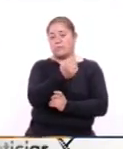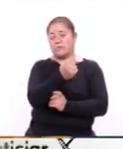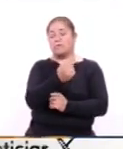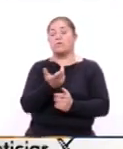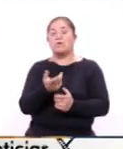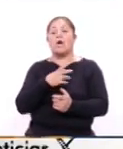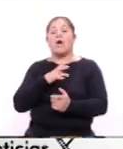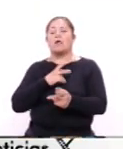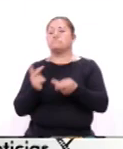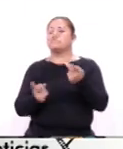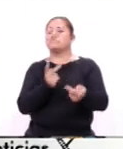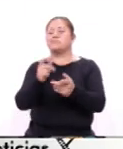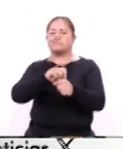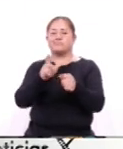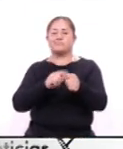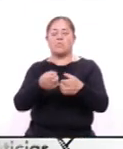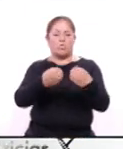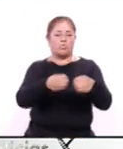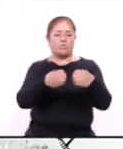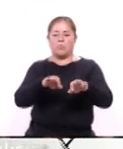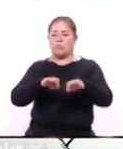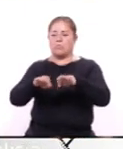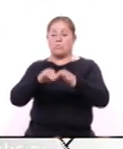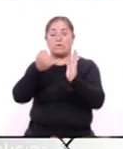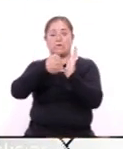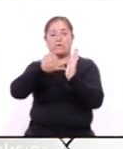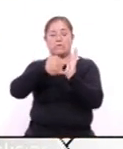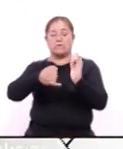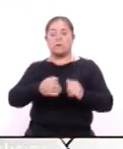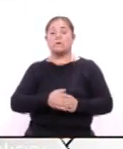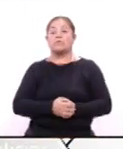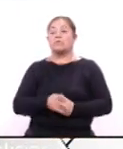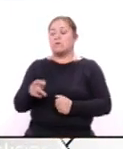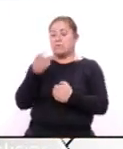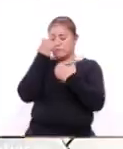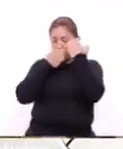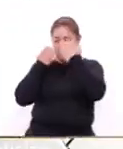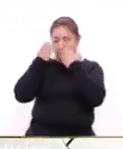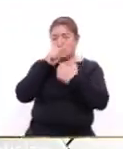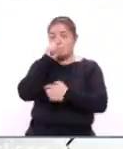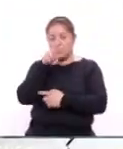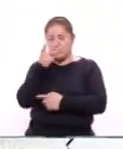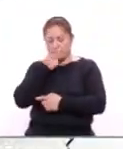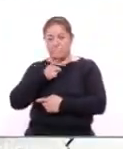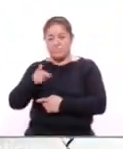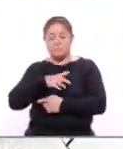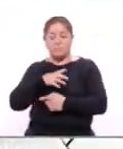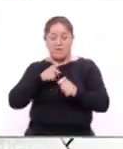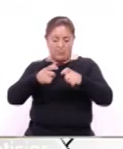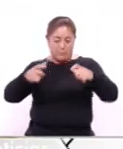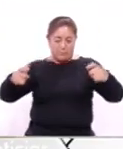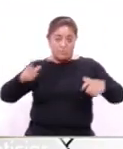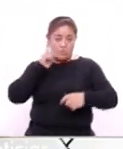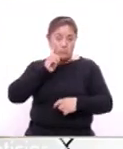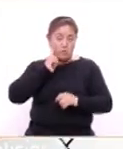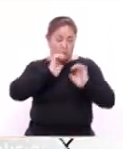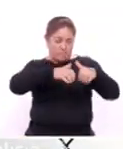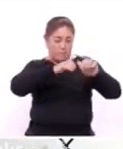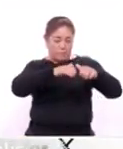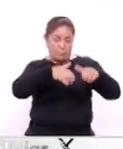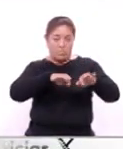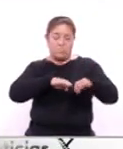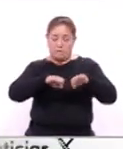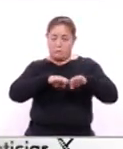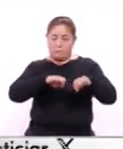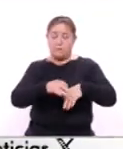acuerdo a la Encuesta Nacional de Ocupación y Empleo del Inegi. En el análisis, también se destaca el avance de la población femenina en el ámbito laboral,